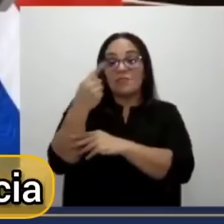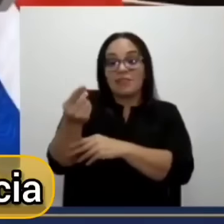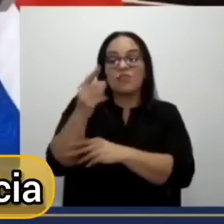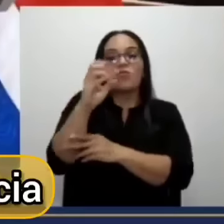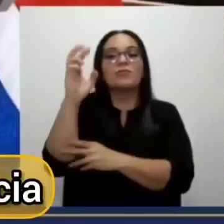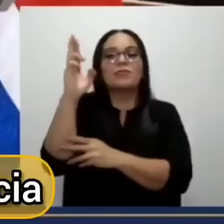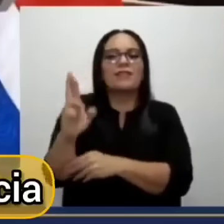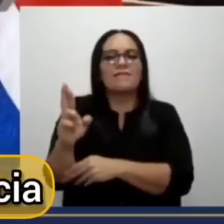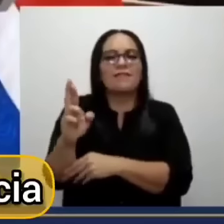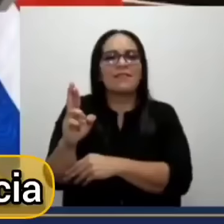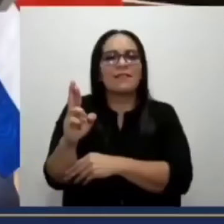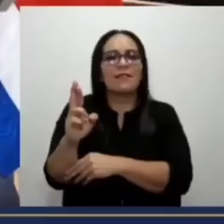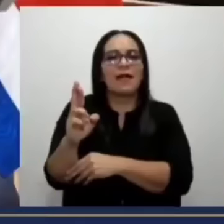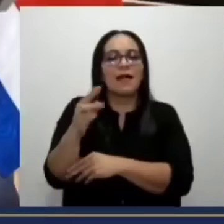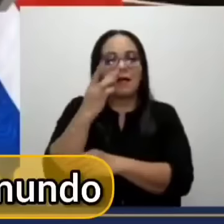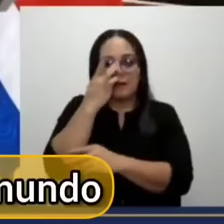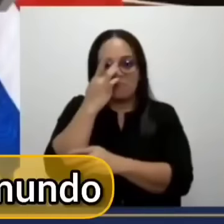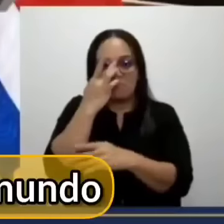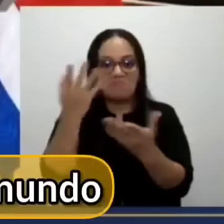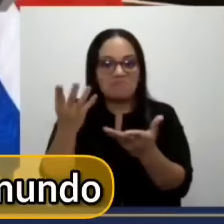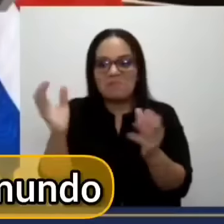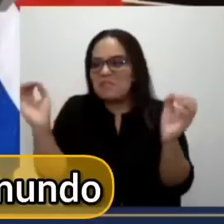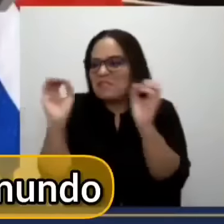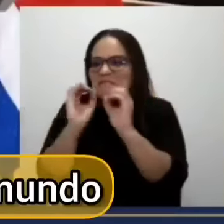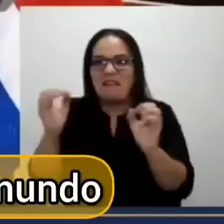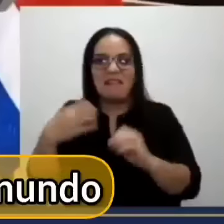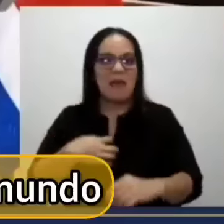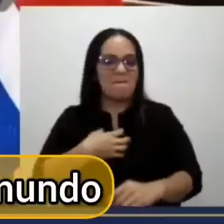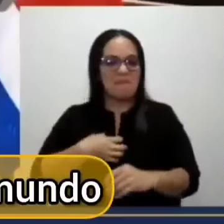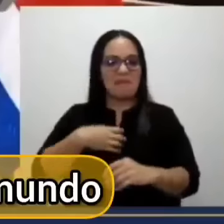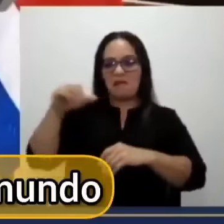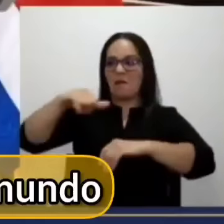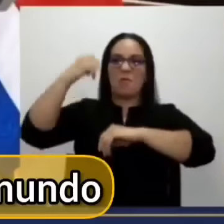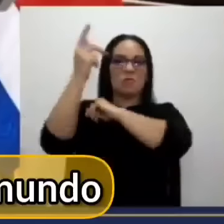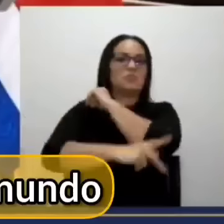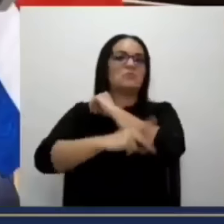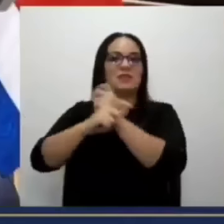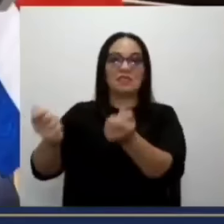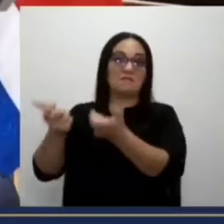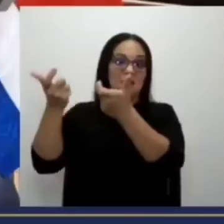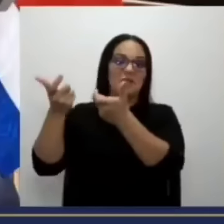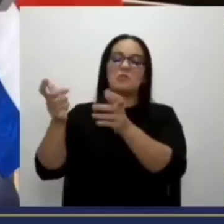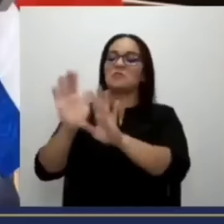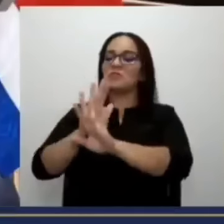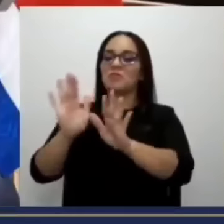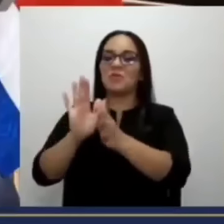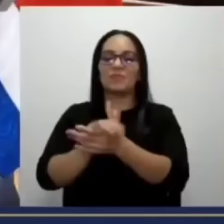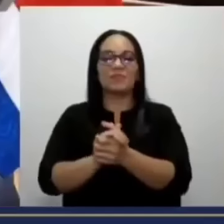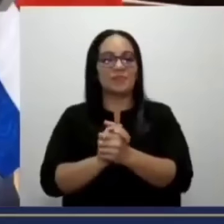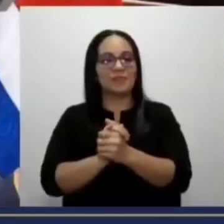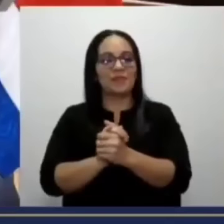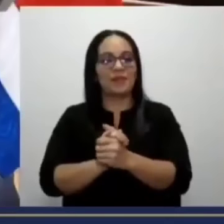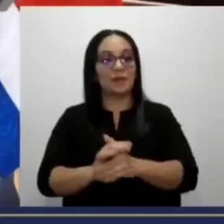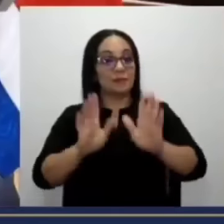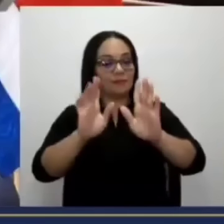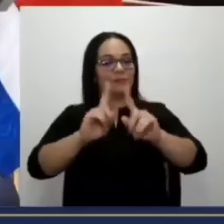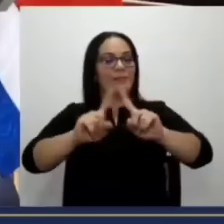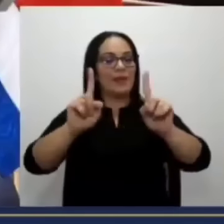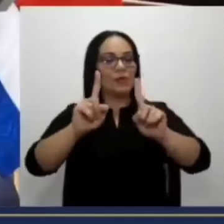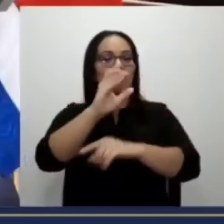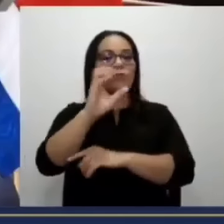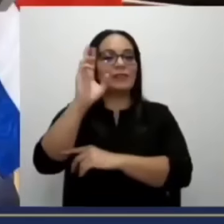tiene nada en esencia que envidiarle a los países más ricos del mundo. Lo que sí tenemos que aprender